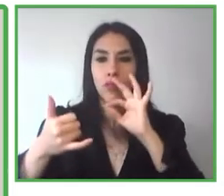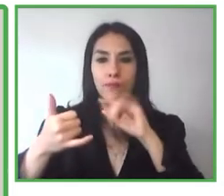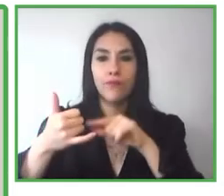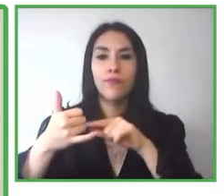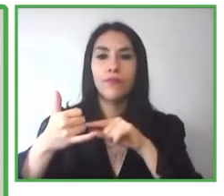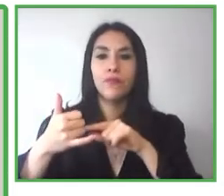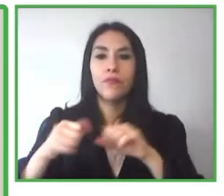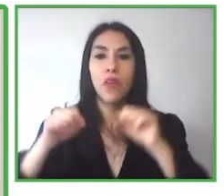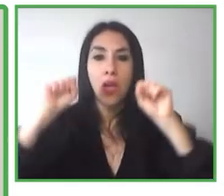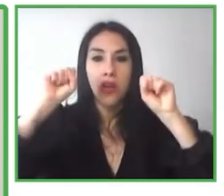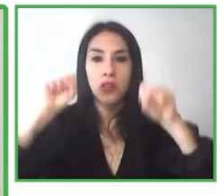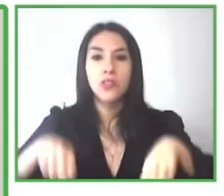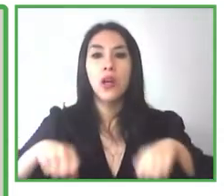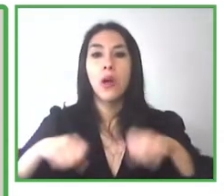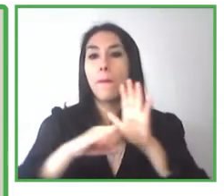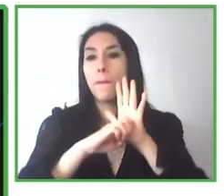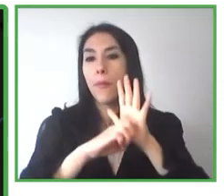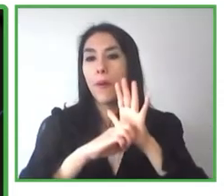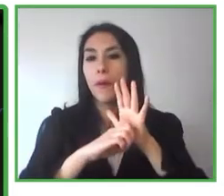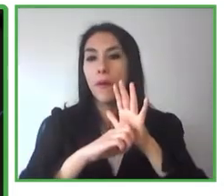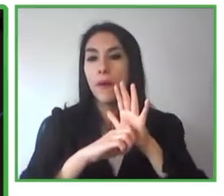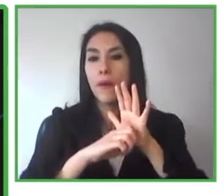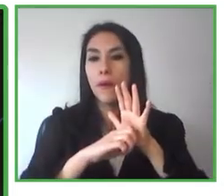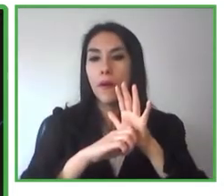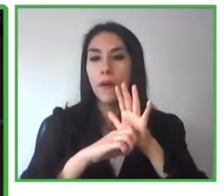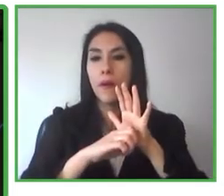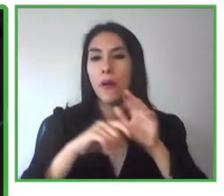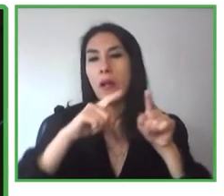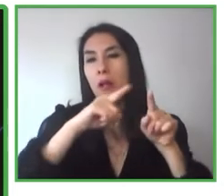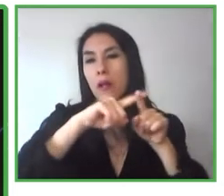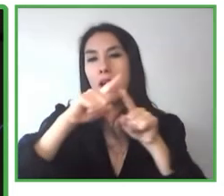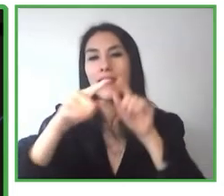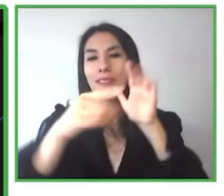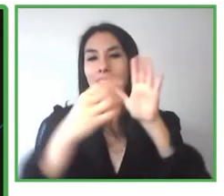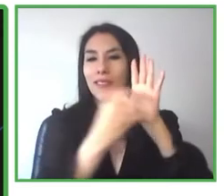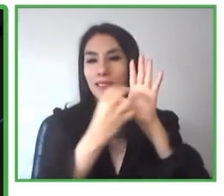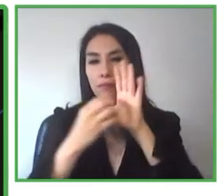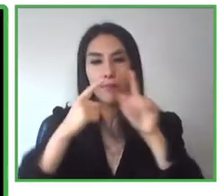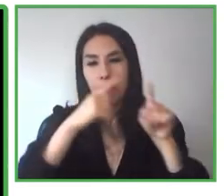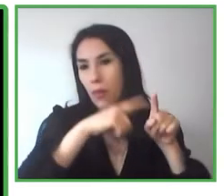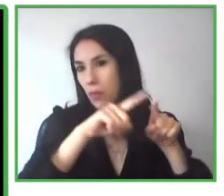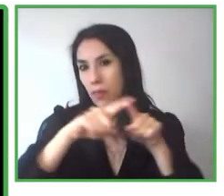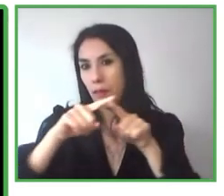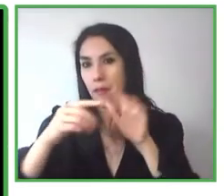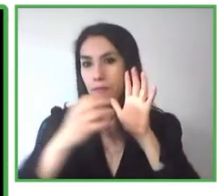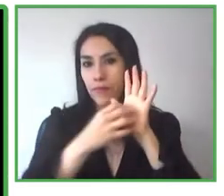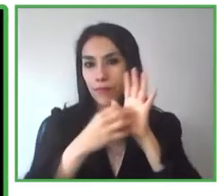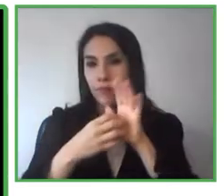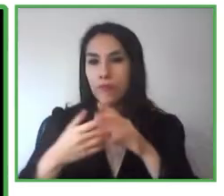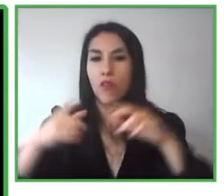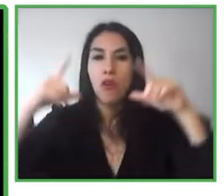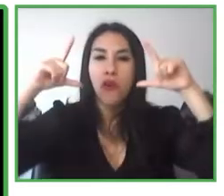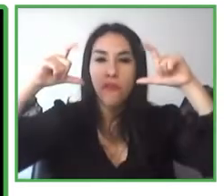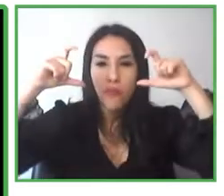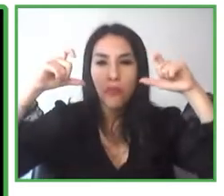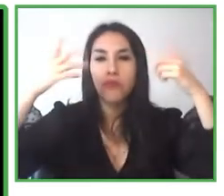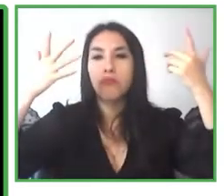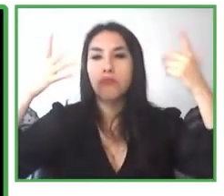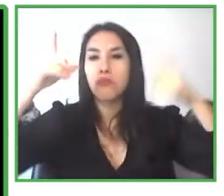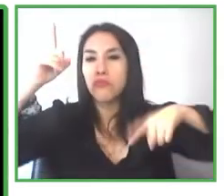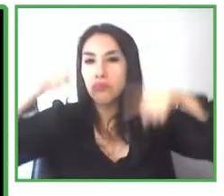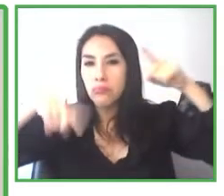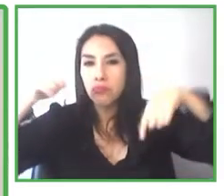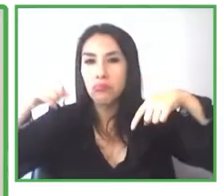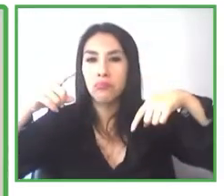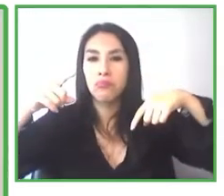menudo imágenes que no puedo descifrar así que las comparto con Seeing AI escena probablemente un grupo de personas sentadas en un banco en un parque